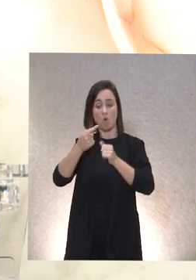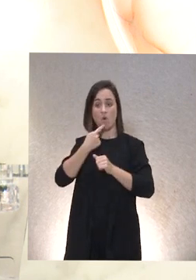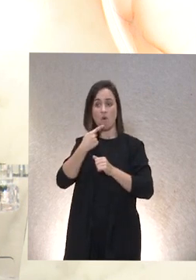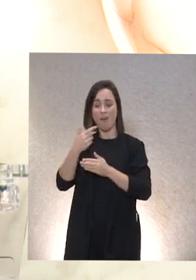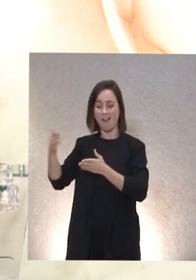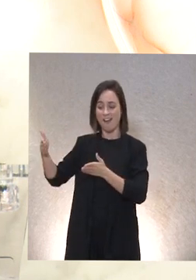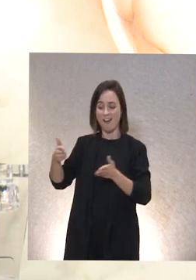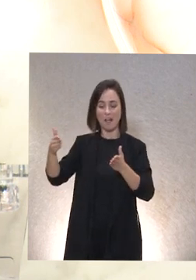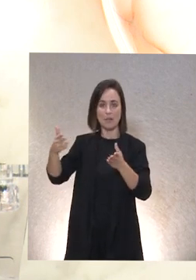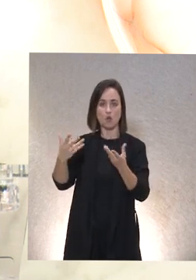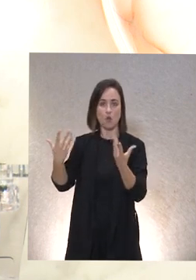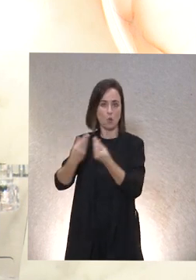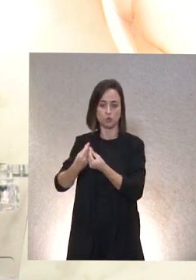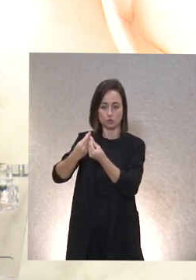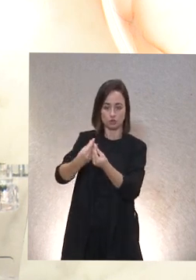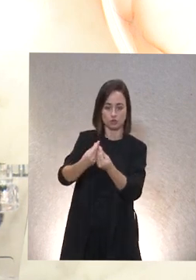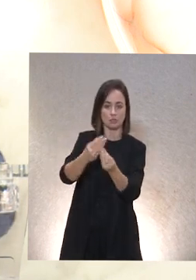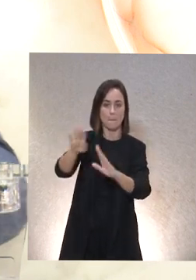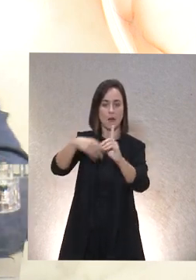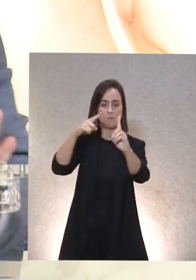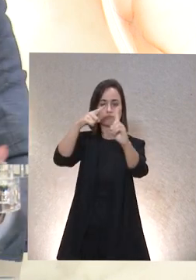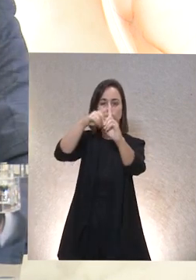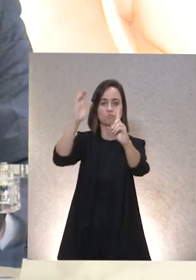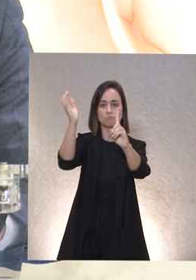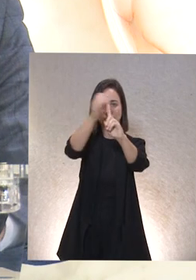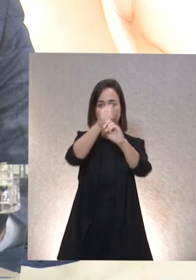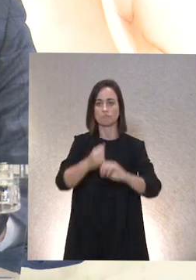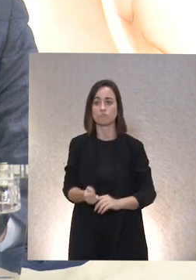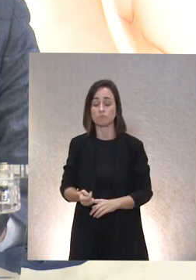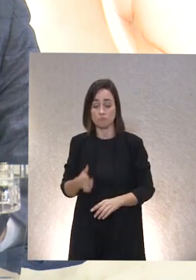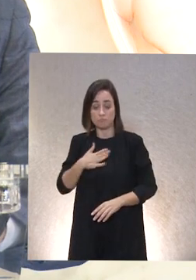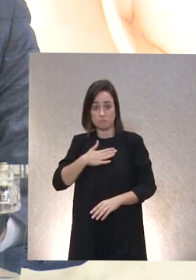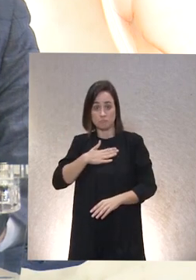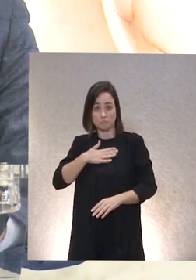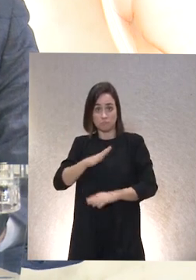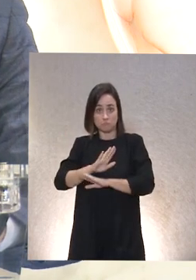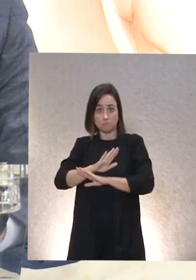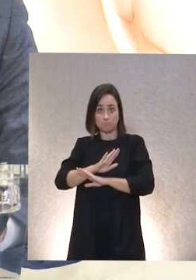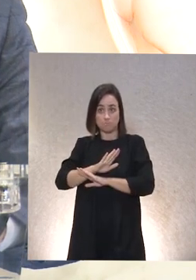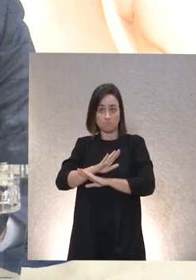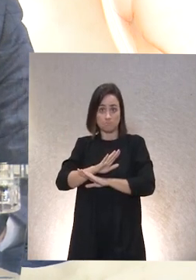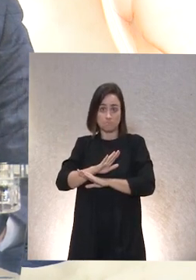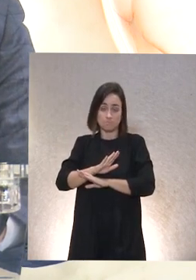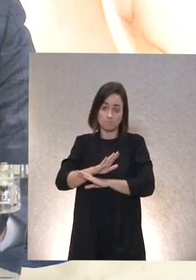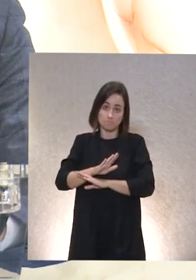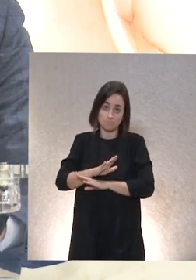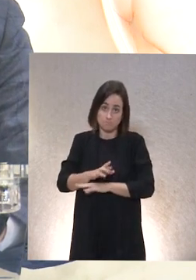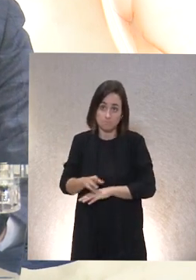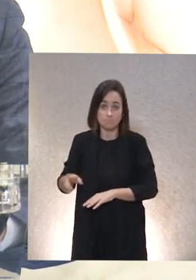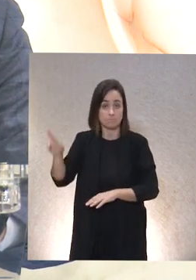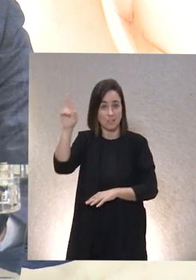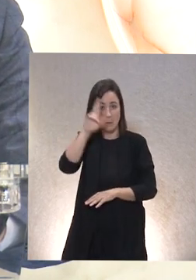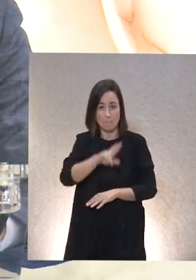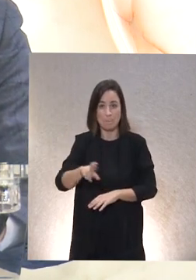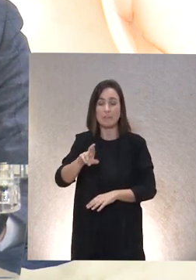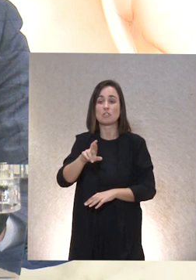nos vamos a seguir encontrando y bueno pues por mi parte decirles o emplazarles nuevamente a que nos